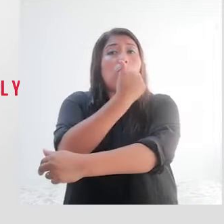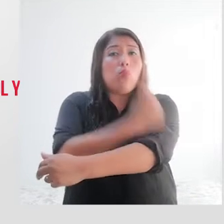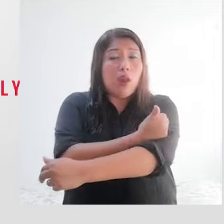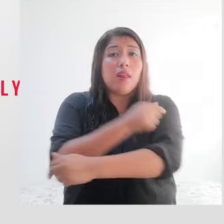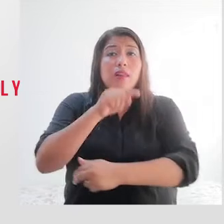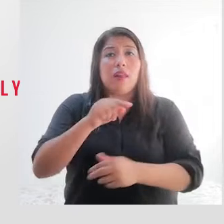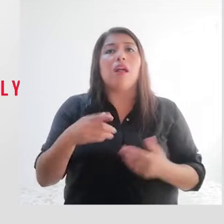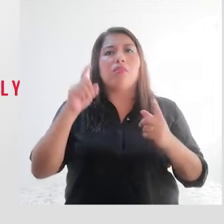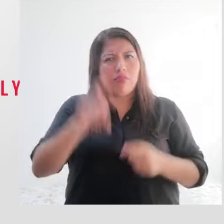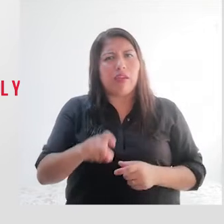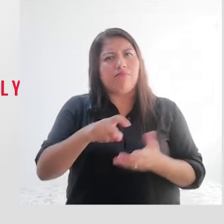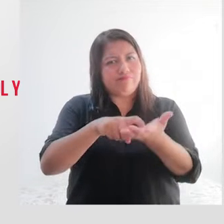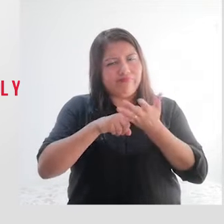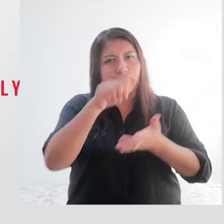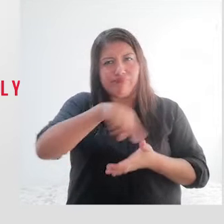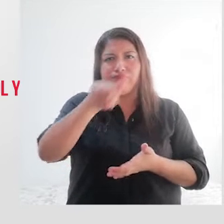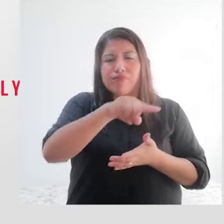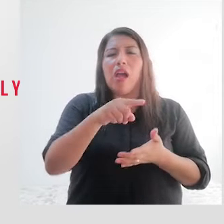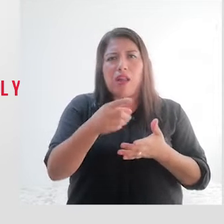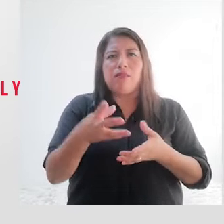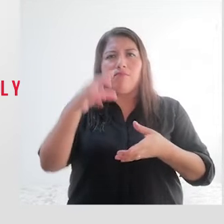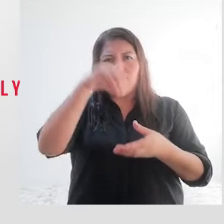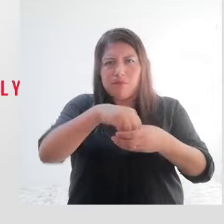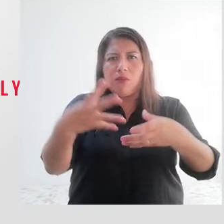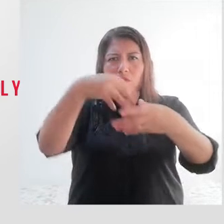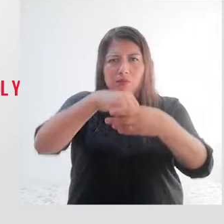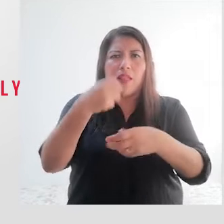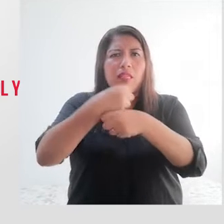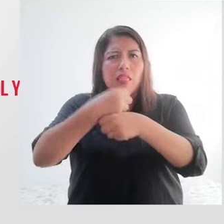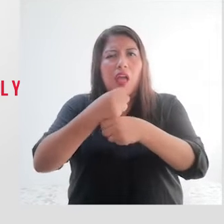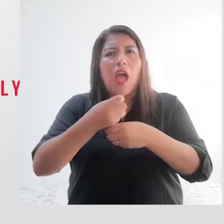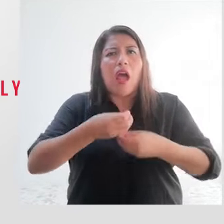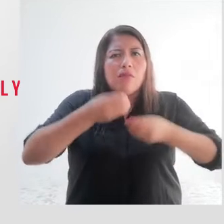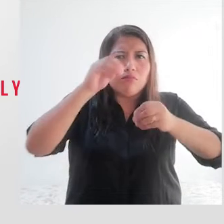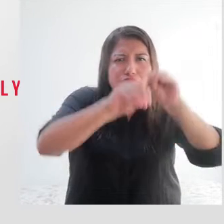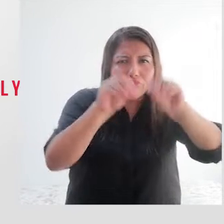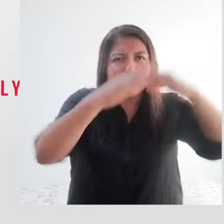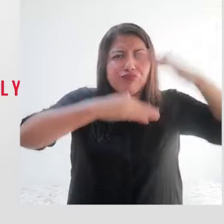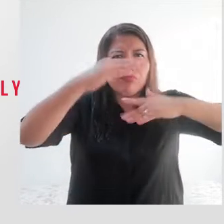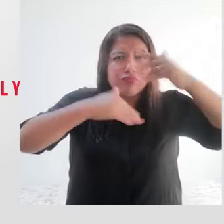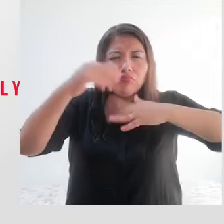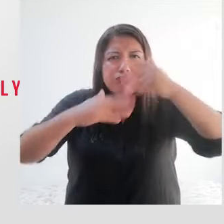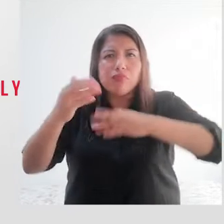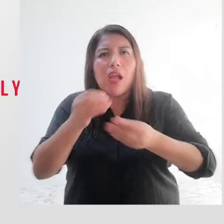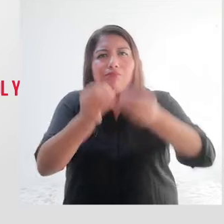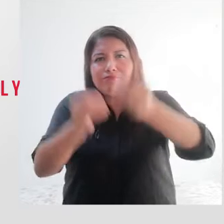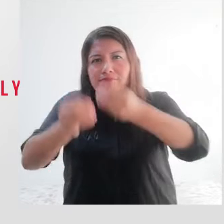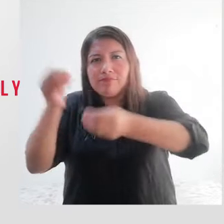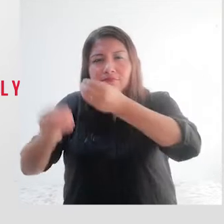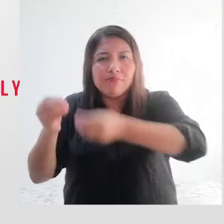el 0.5% de su presupuesto institucional para la realización de obras, mantenimiento,